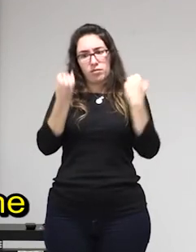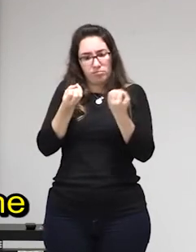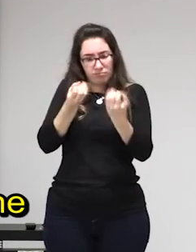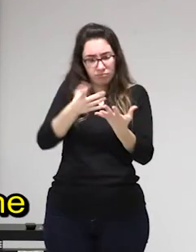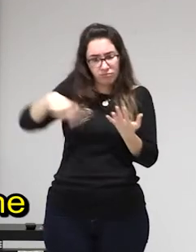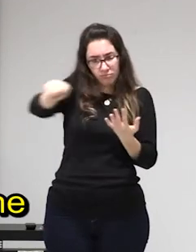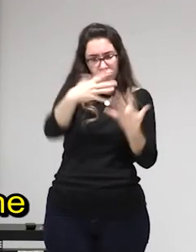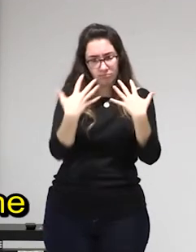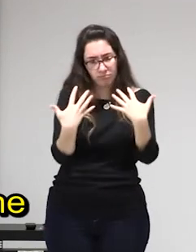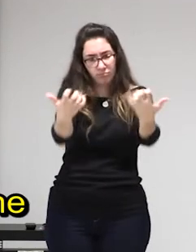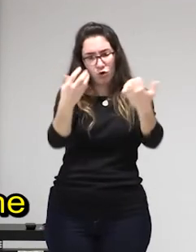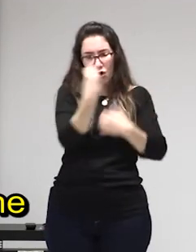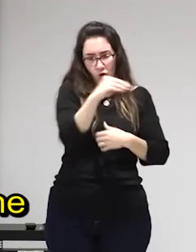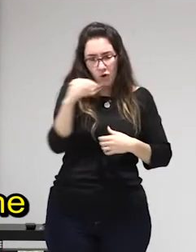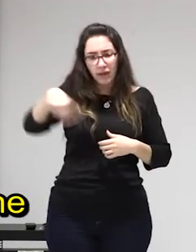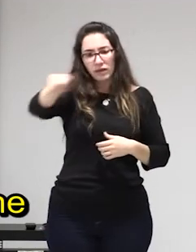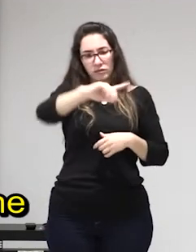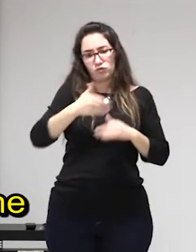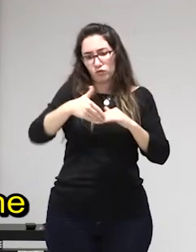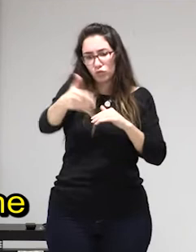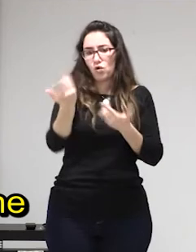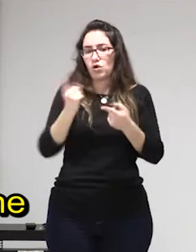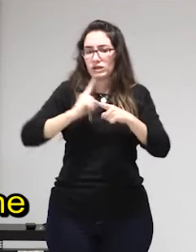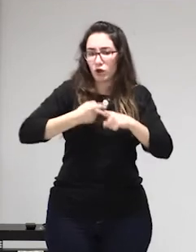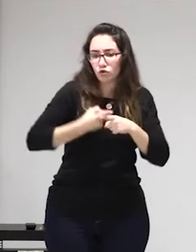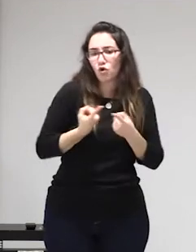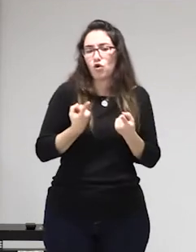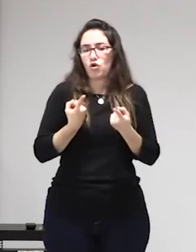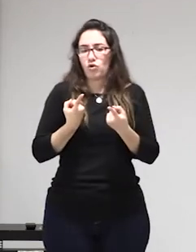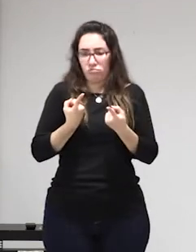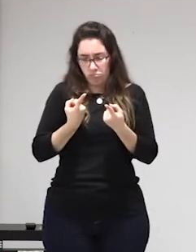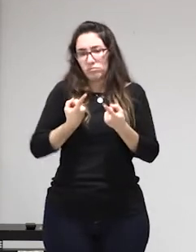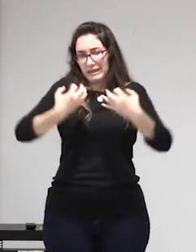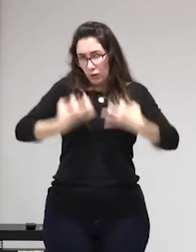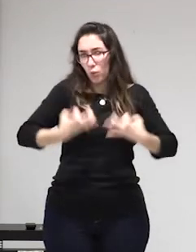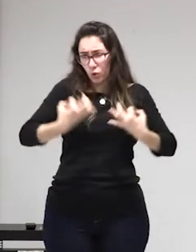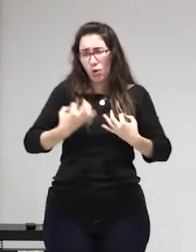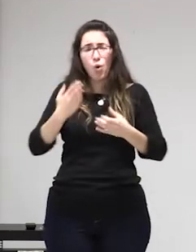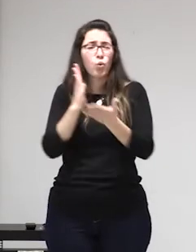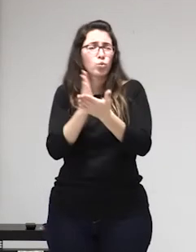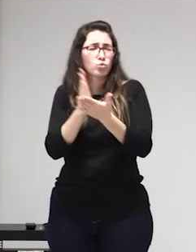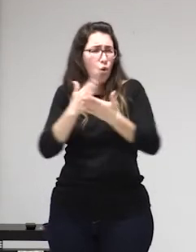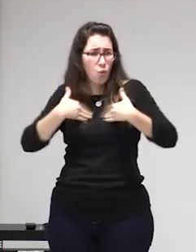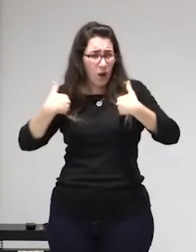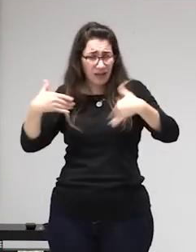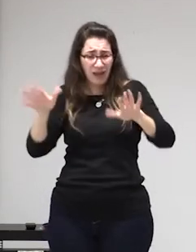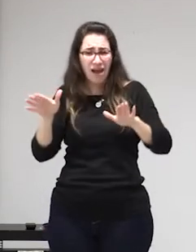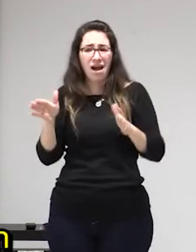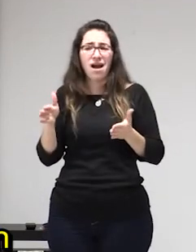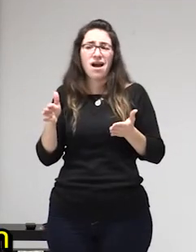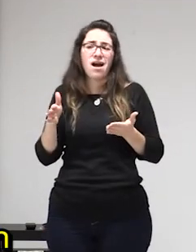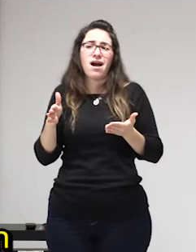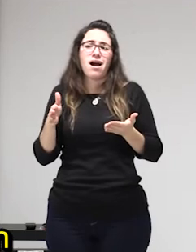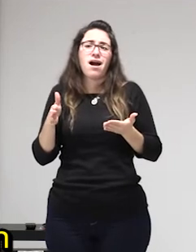una de las cuestiones que se sostiene desde el ámbito abolicionista y también estoy contraponiendo algunas de esas ideas para que ahondemos en ellas